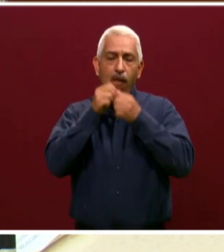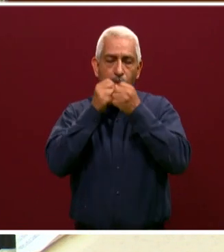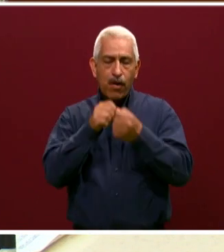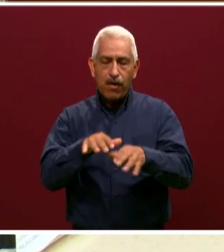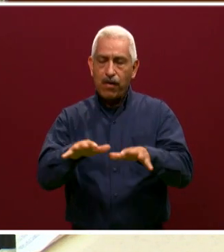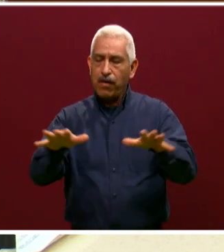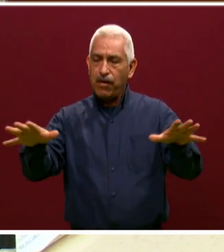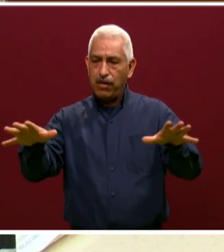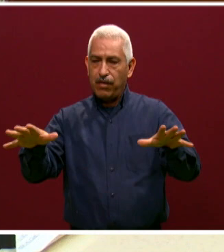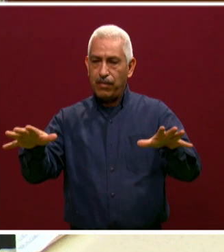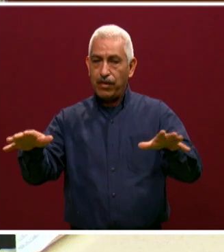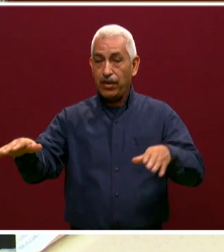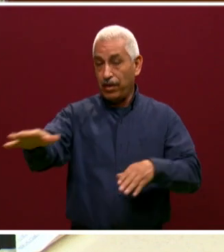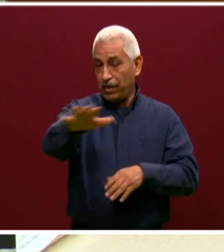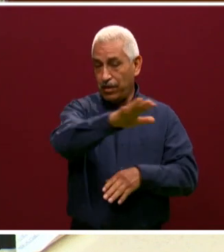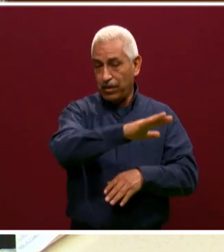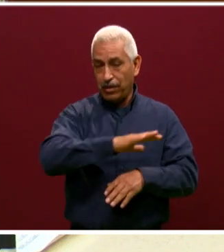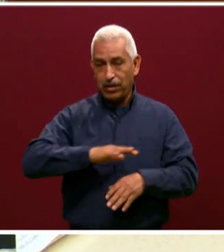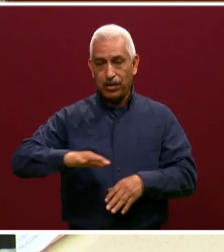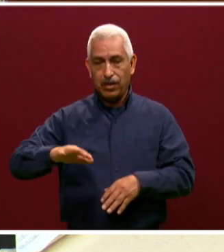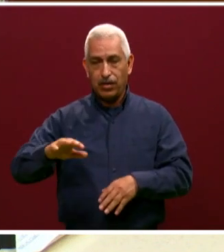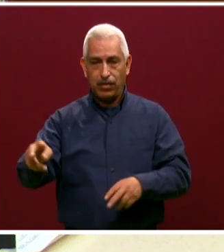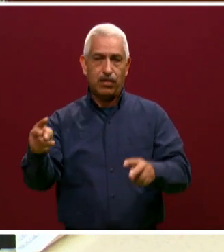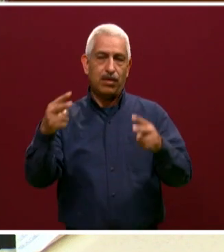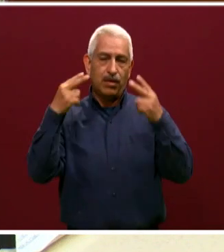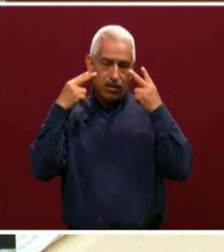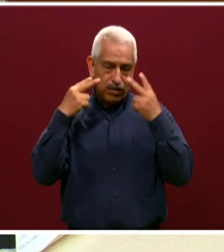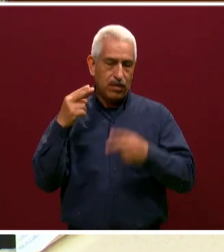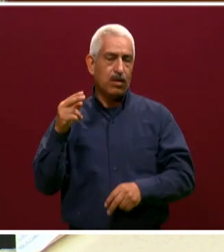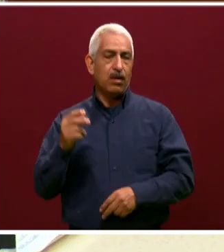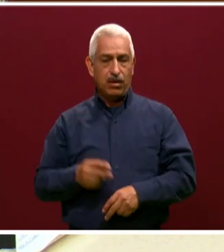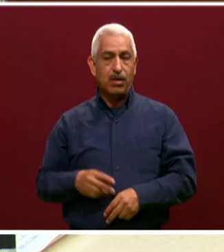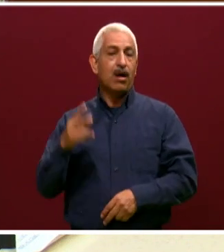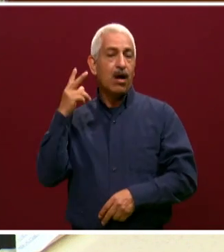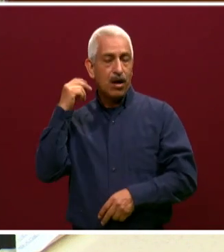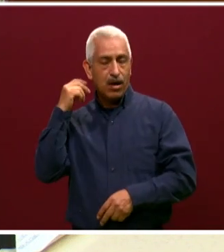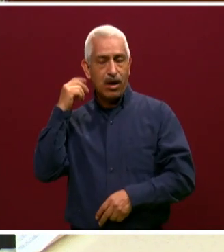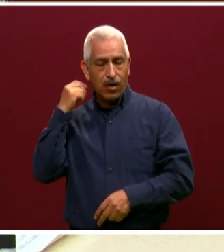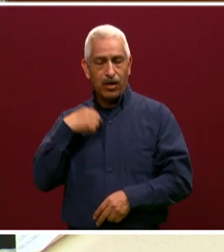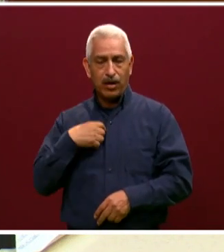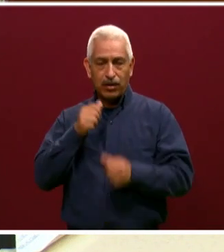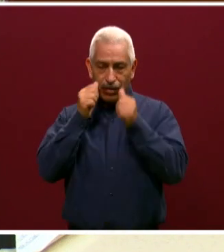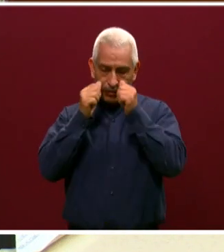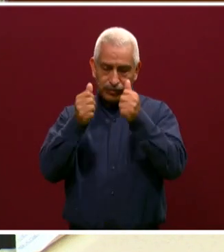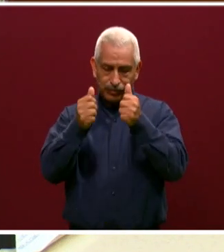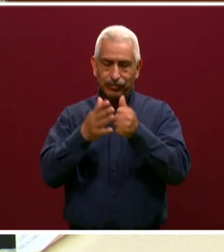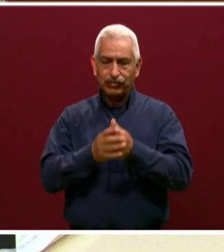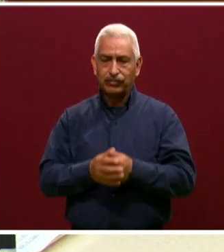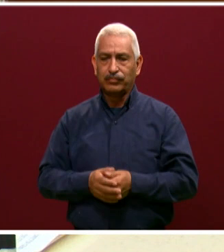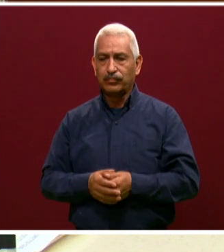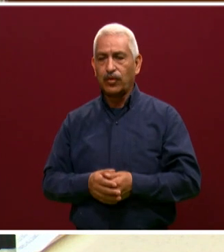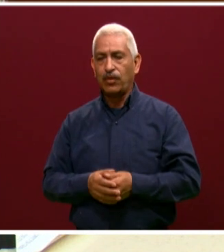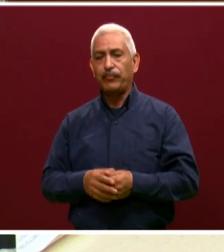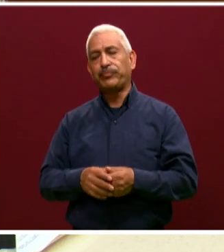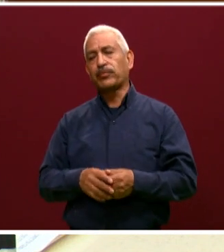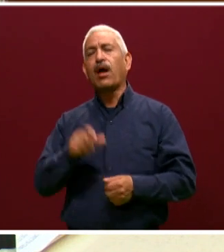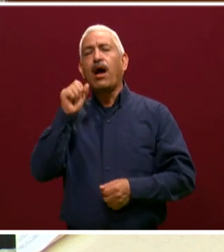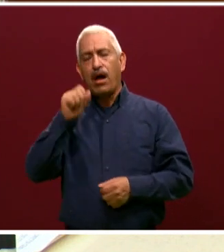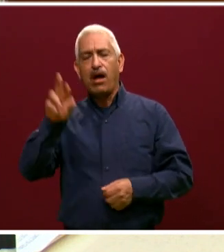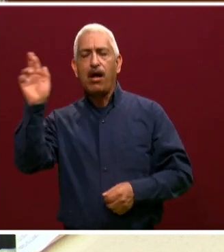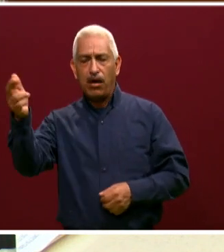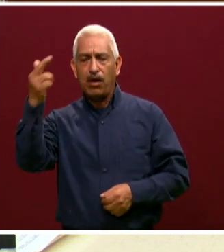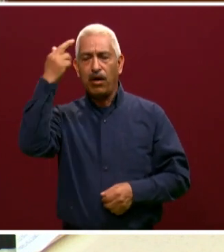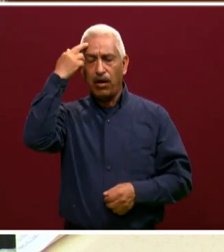pues, permeable para todos aquellos que también necesitan este tipo de información. Recordarles que también la